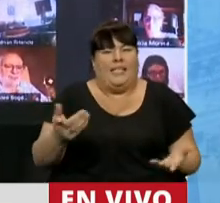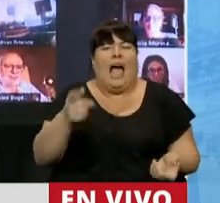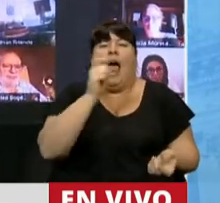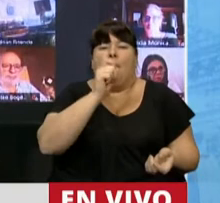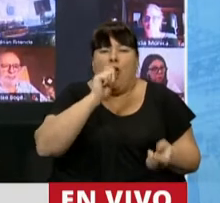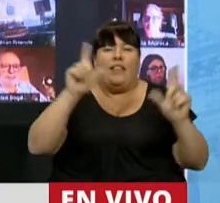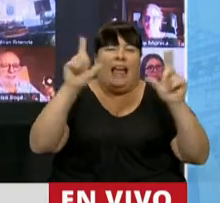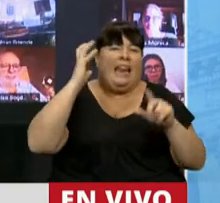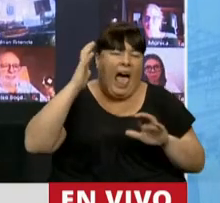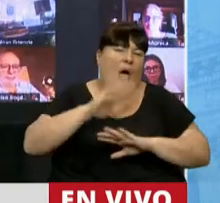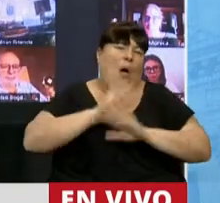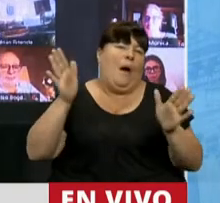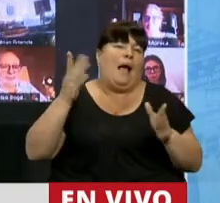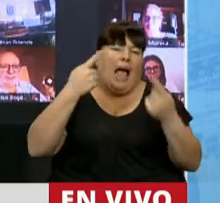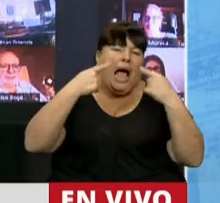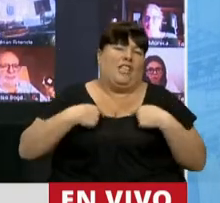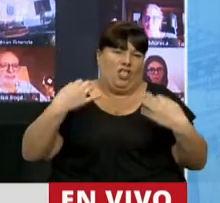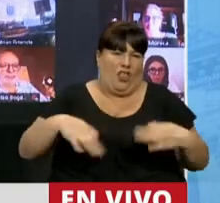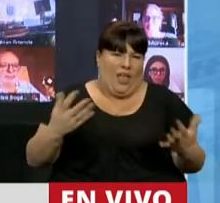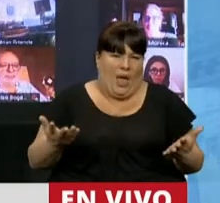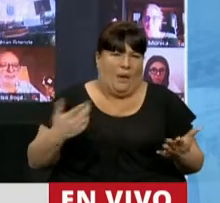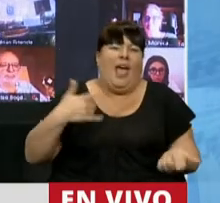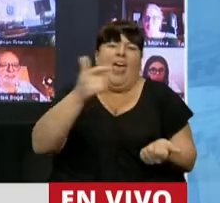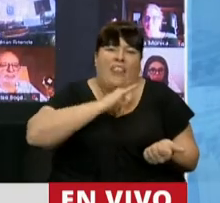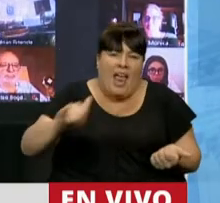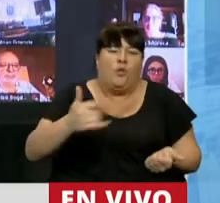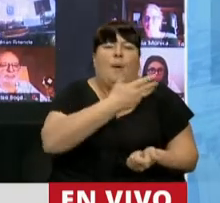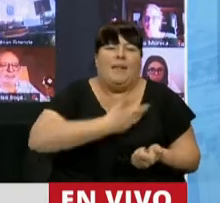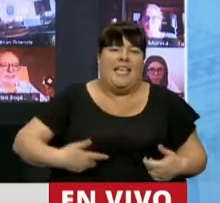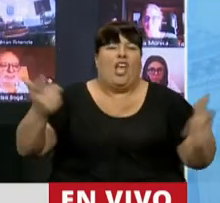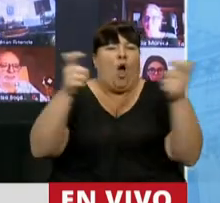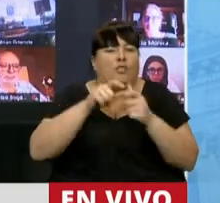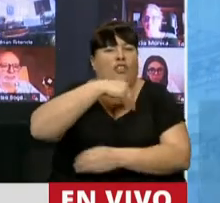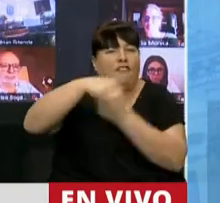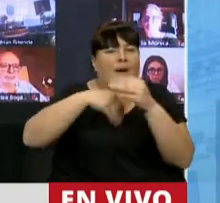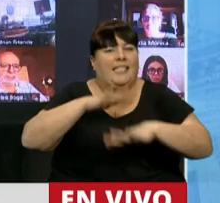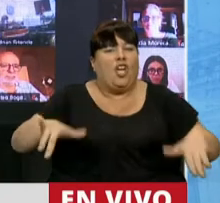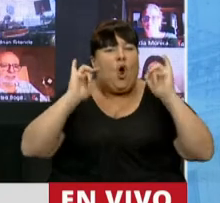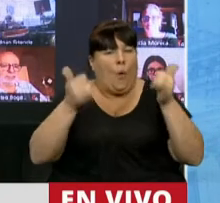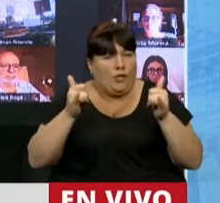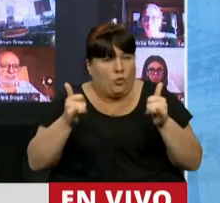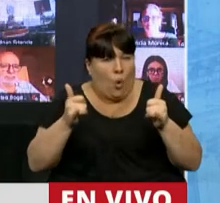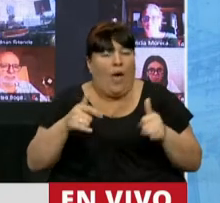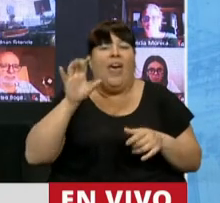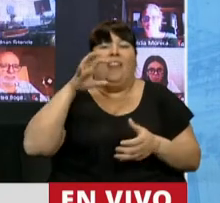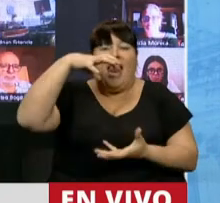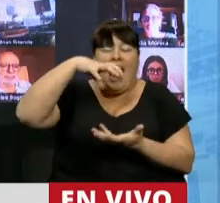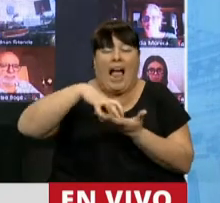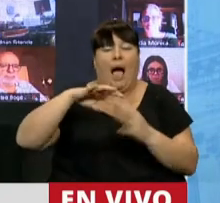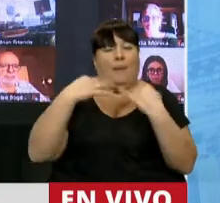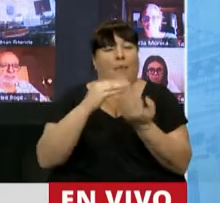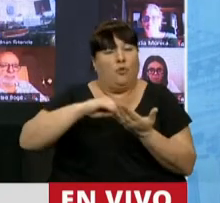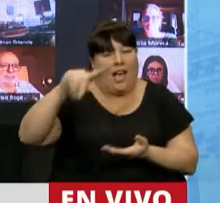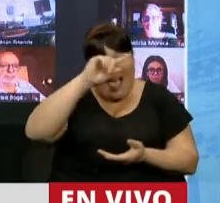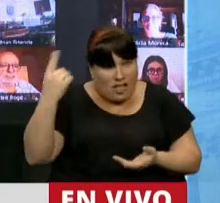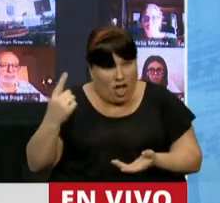comunicación les pido que no se escuchen. Está denunciando la presidenta de la Comisión de Familias, Niñez y Juventudes de la Cámara de Diputados de la